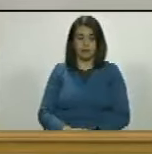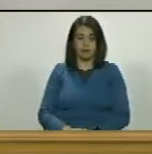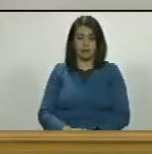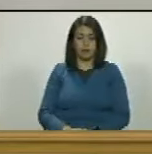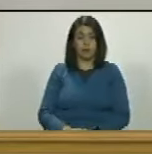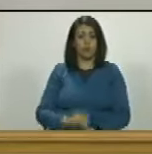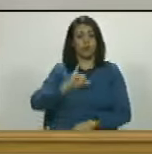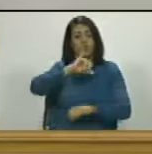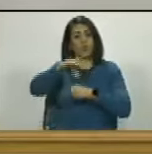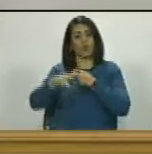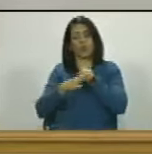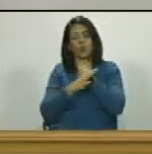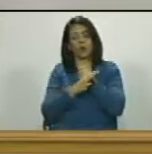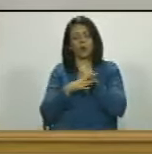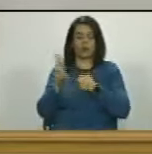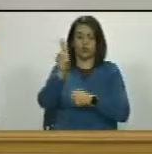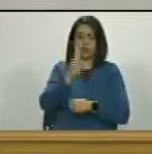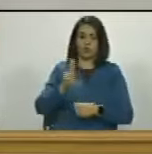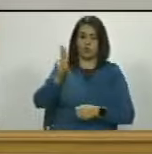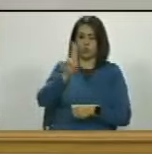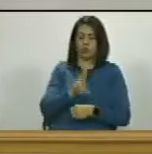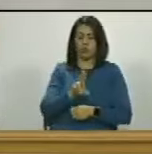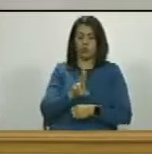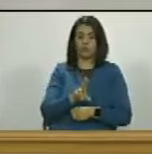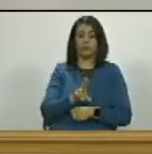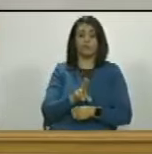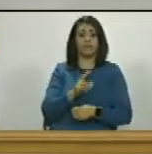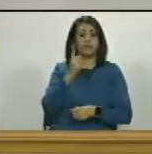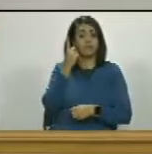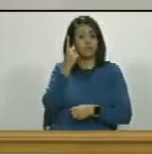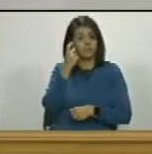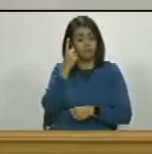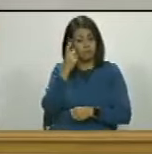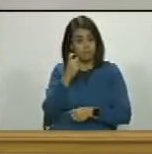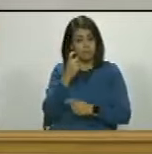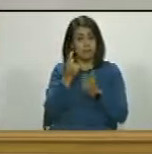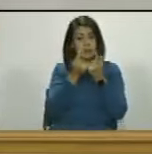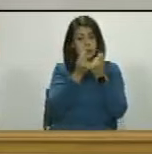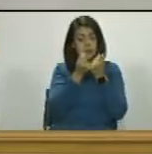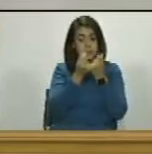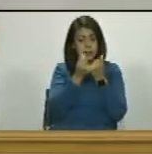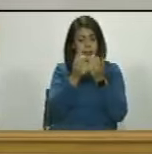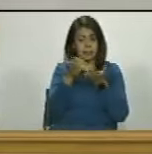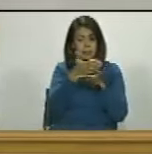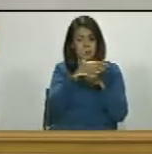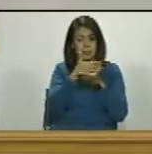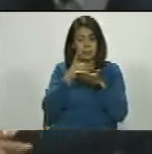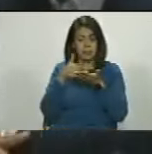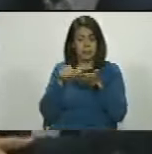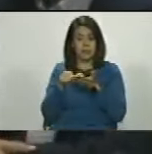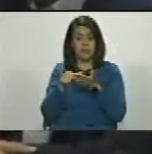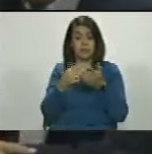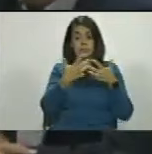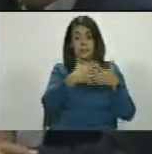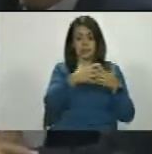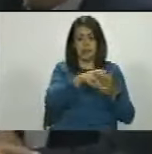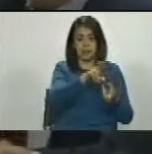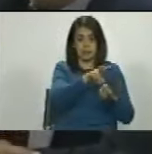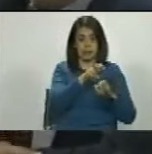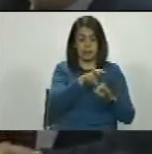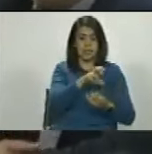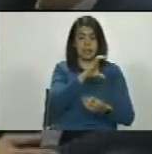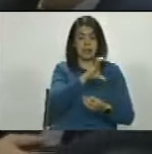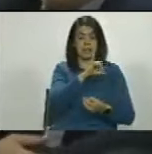Guaidó utilizó de manera irregular recursos provenientes de las ganancias de Cidgo y eso demuestra